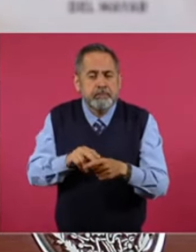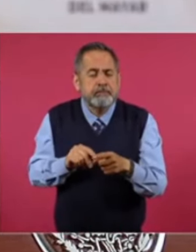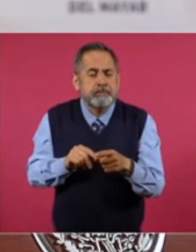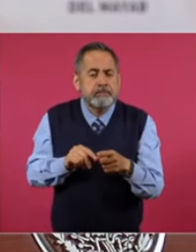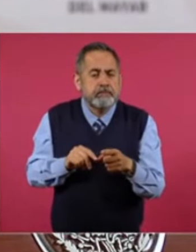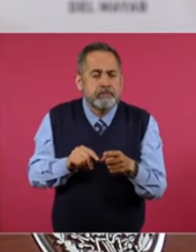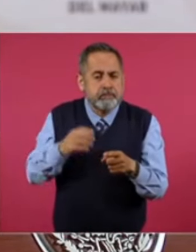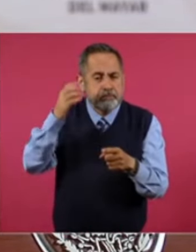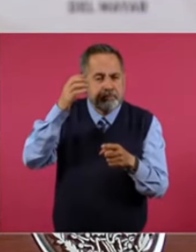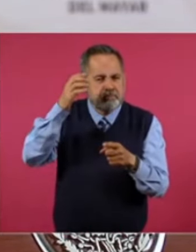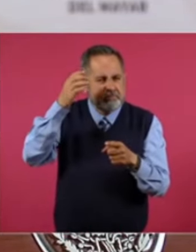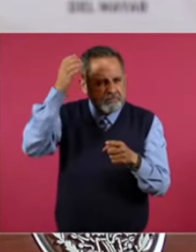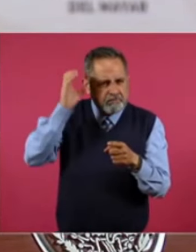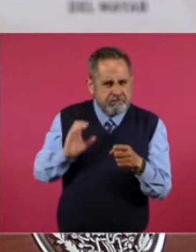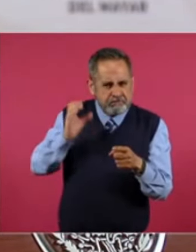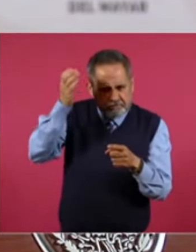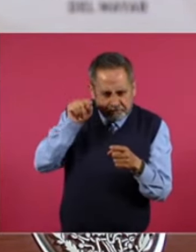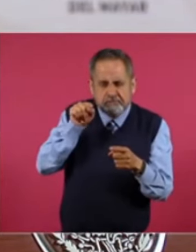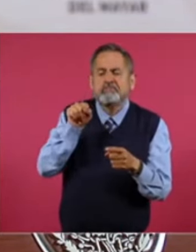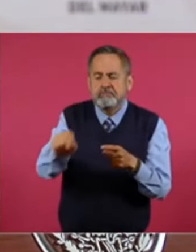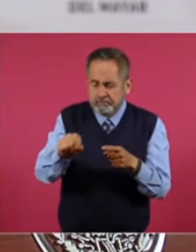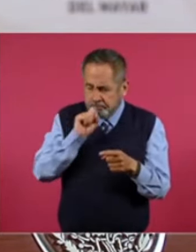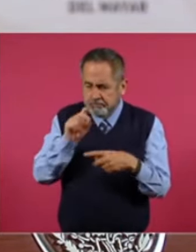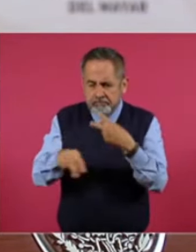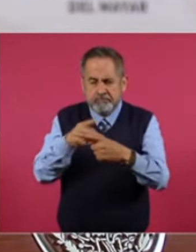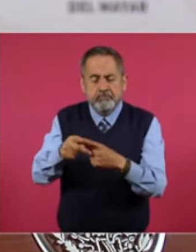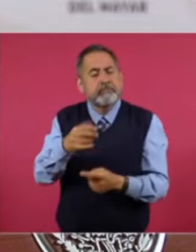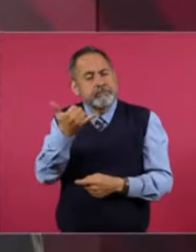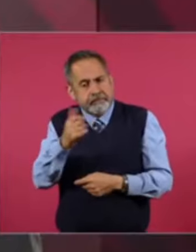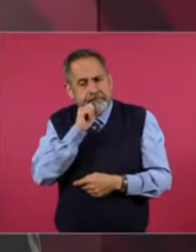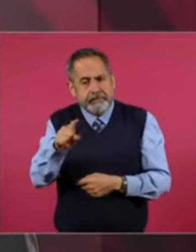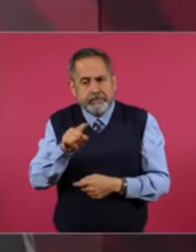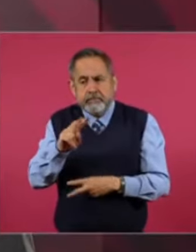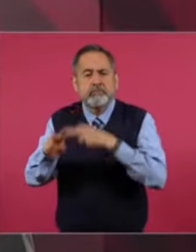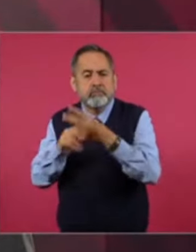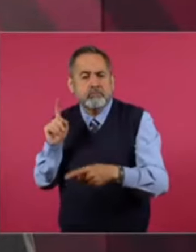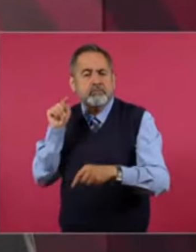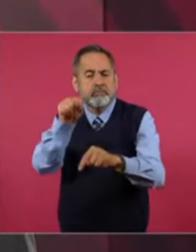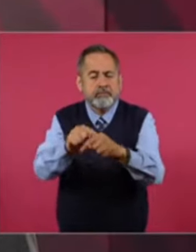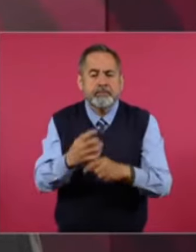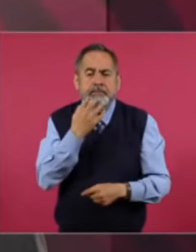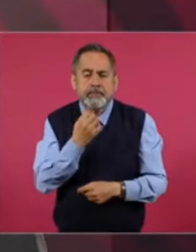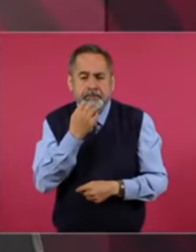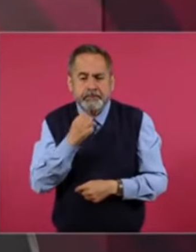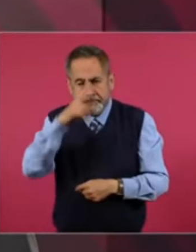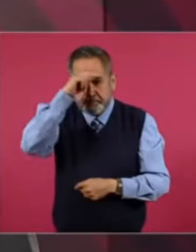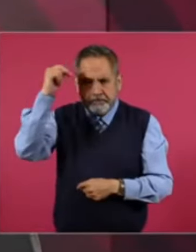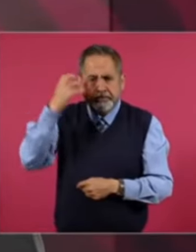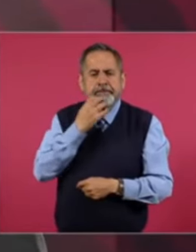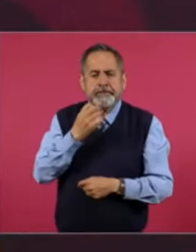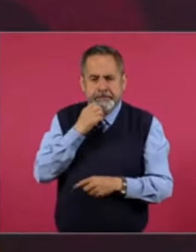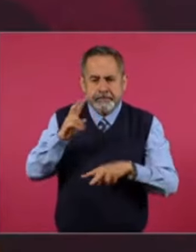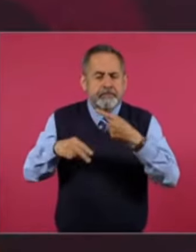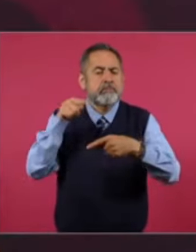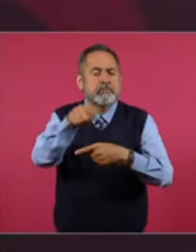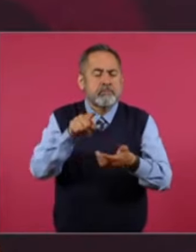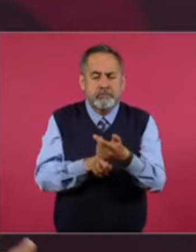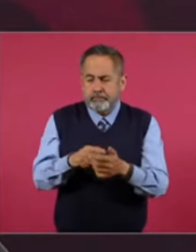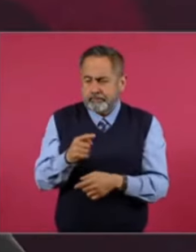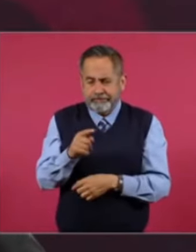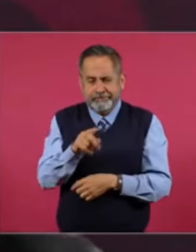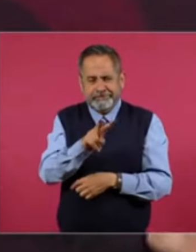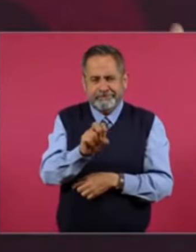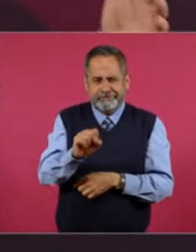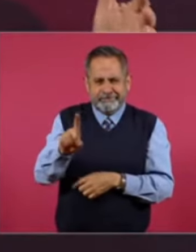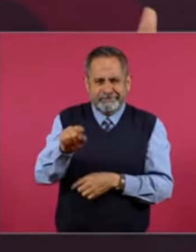De Culiacán. Y vamos a estar. También. En Tepic. En Nayarit. El fin de semana. Próximo. Vamos a